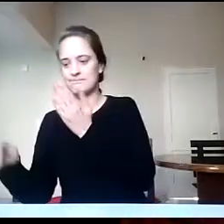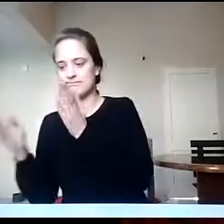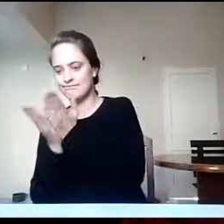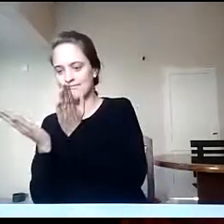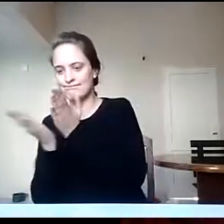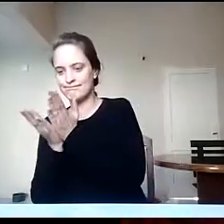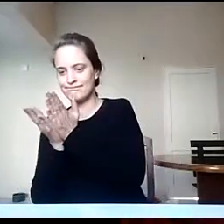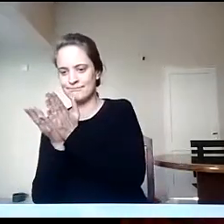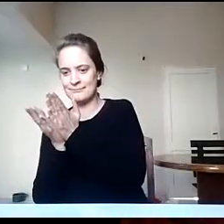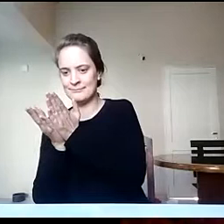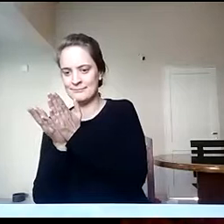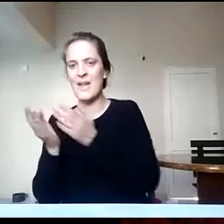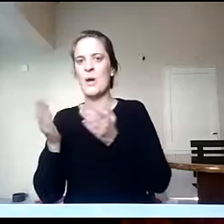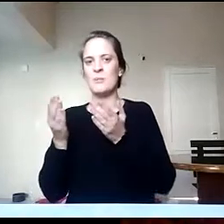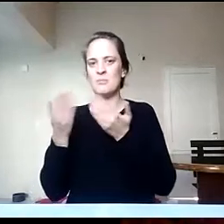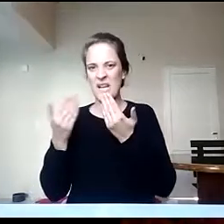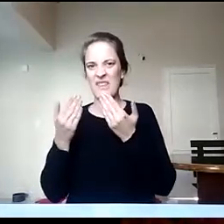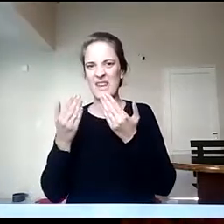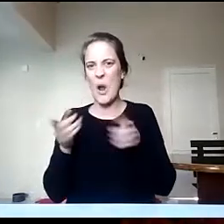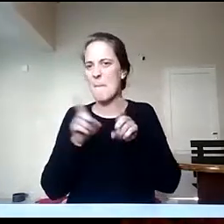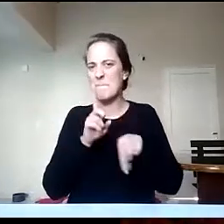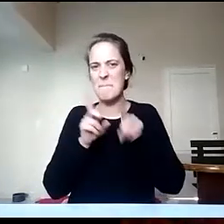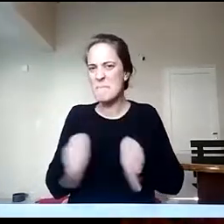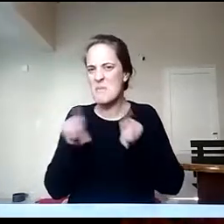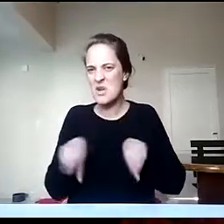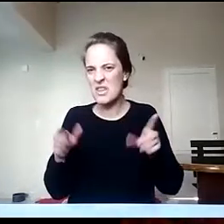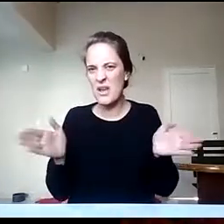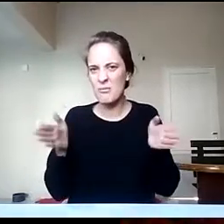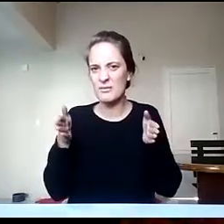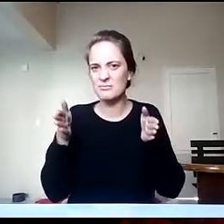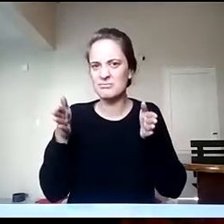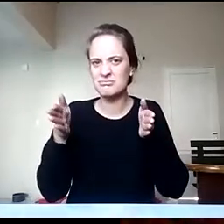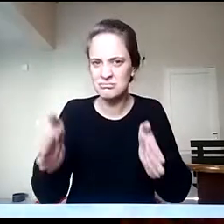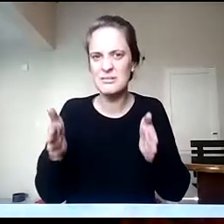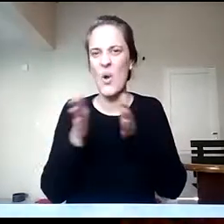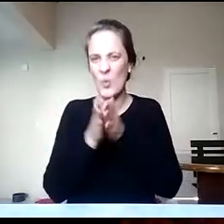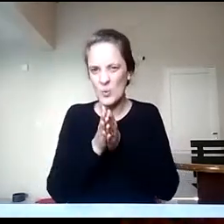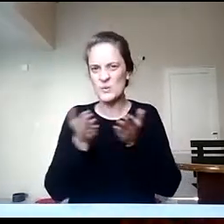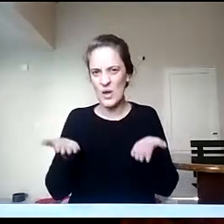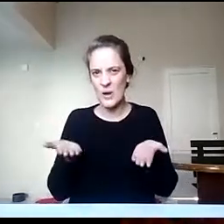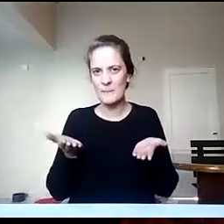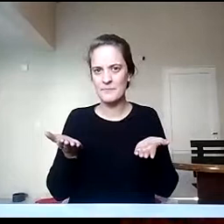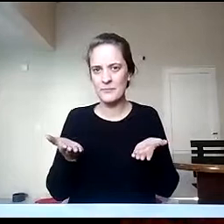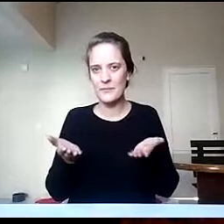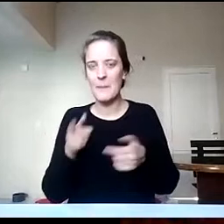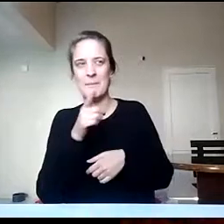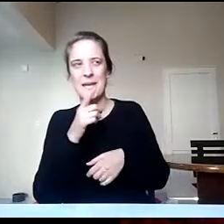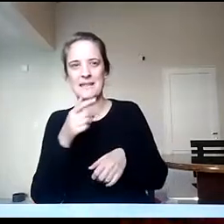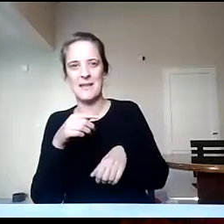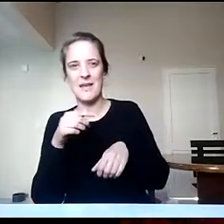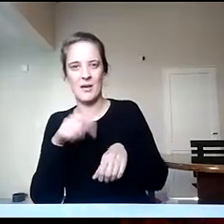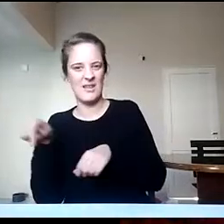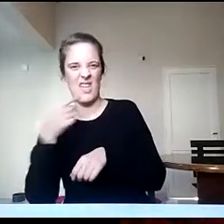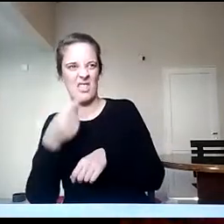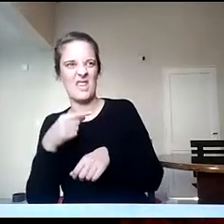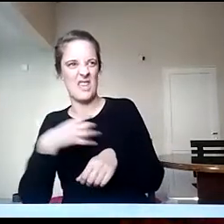mediodía, pero no alcanzo a entender bien el interrogante. Creo que hace más referencia a los horarios de cursado. Sí, nuestros horarios de